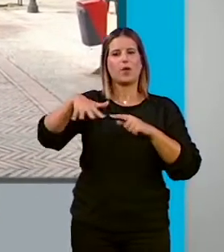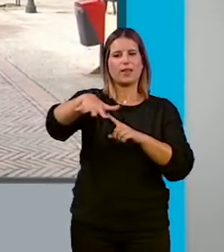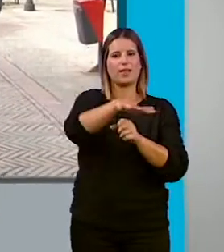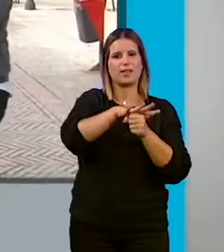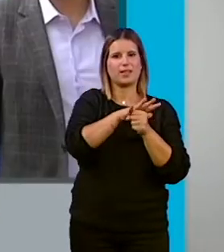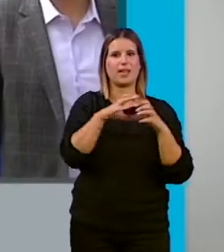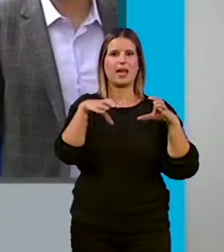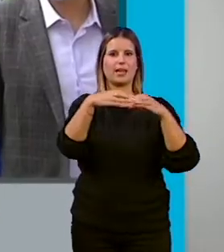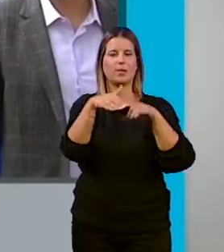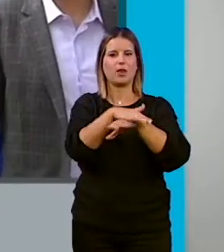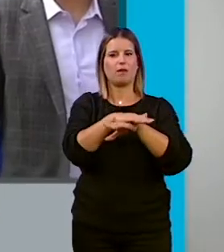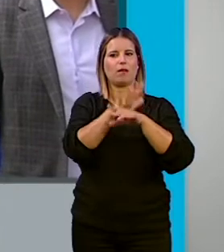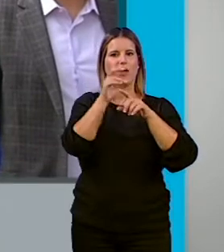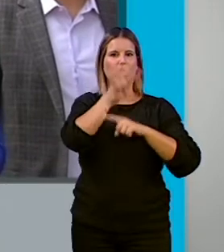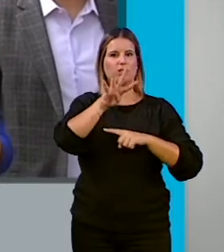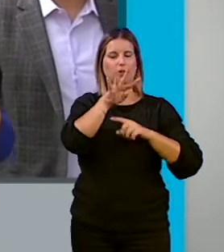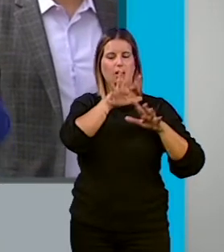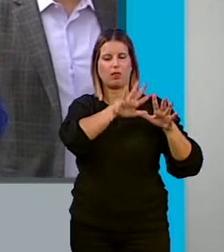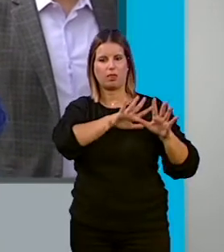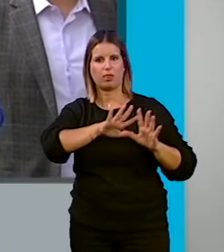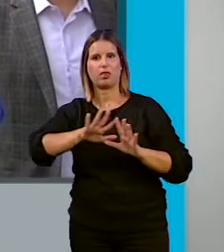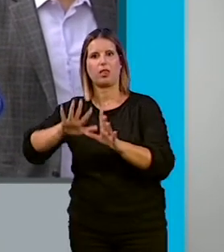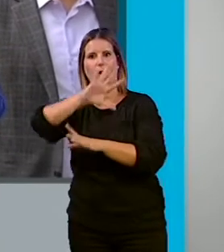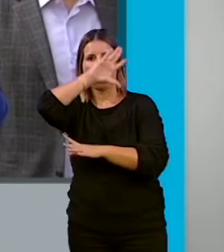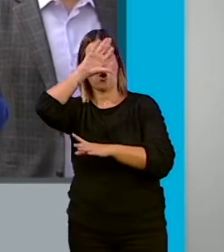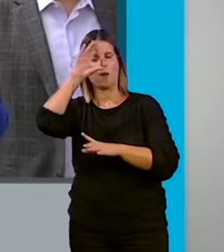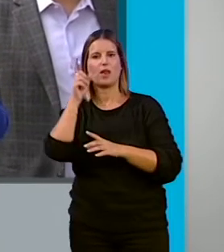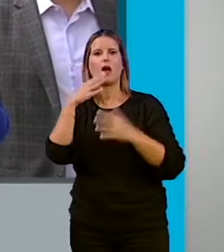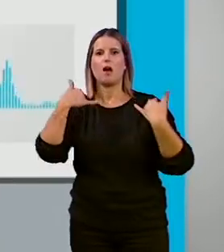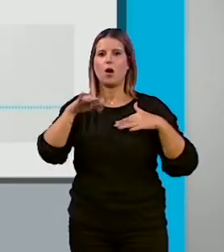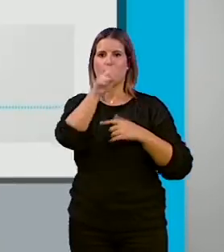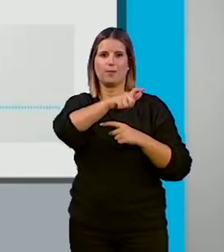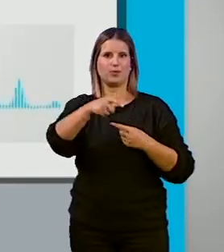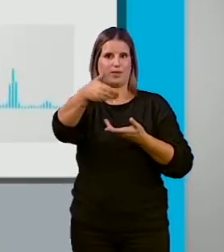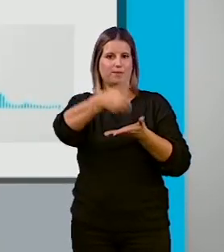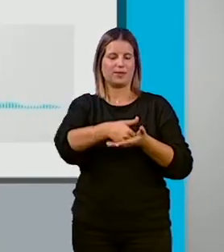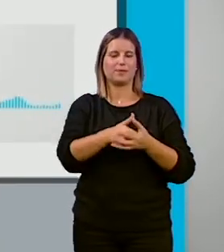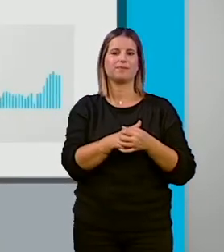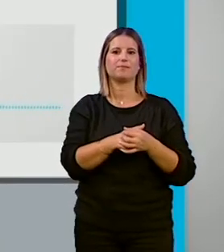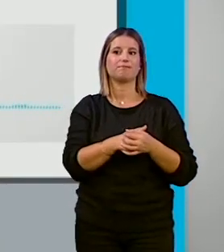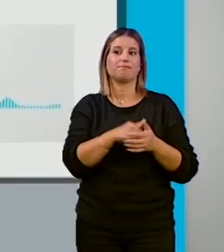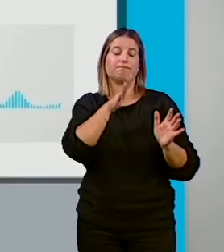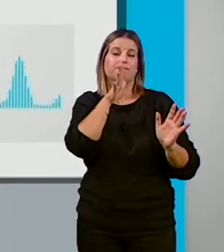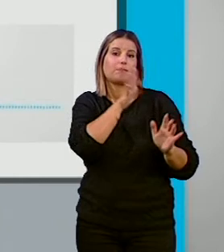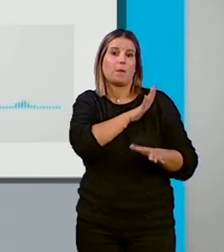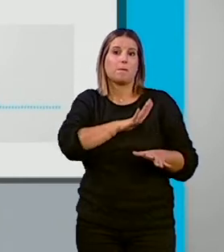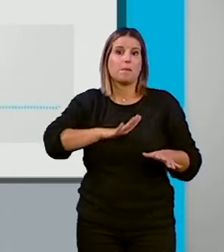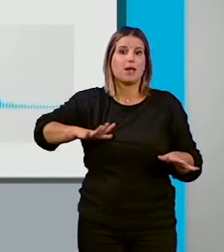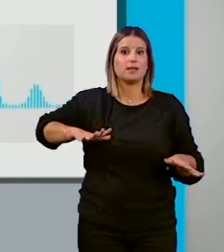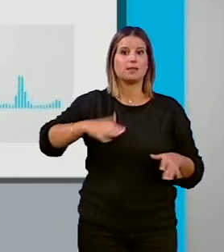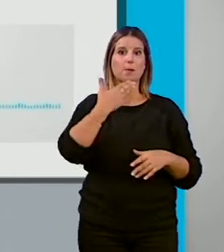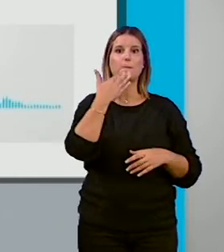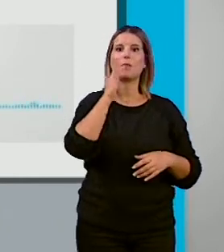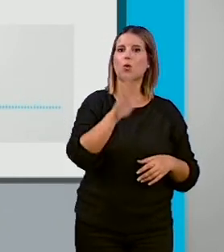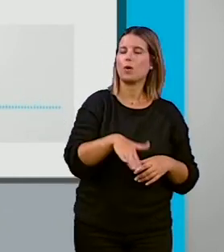equipos de gobierno, pese a las reiteradas quejas y reivindicaciones de los vecinos del barrio. Mientras el señor Cuenca se llena la